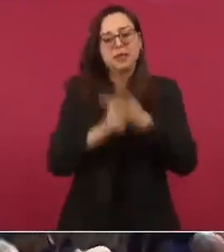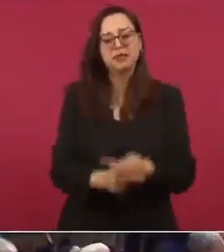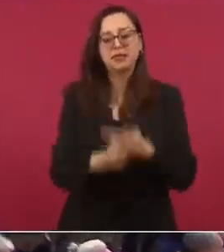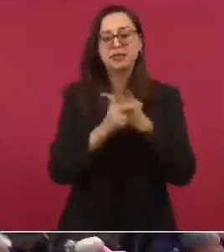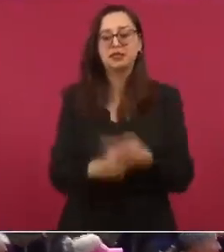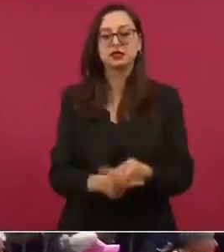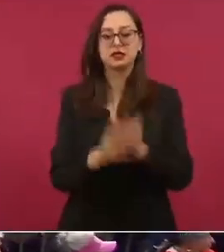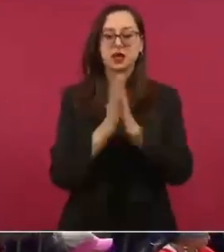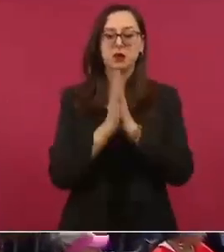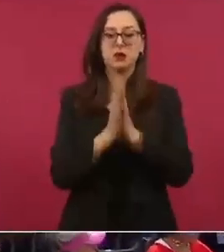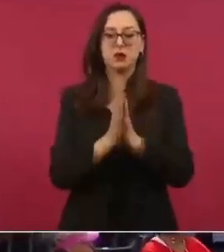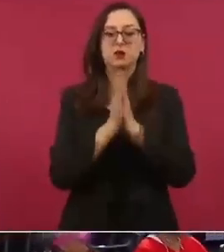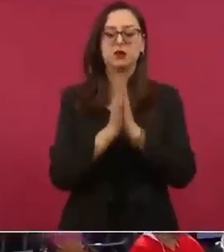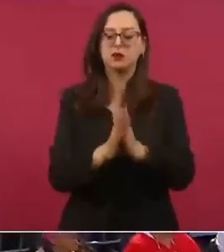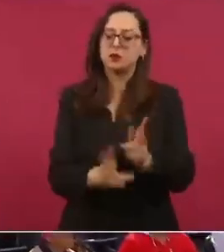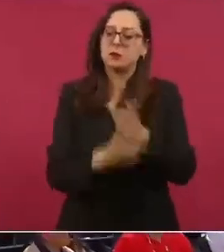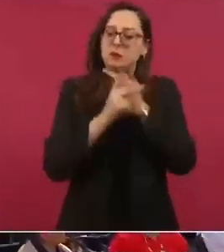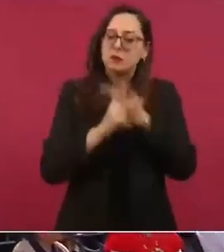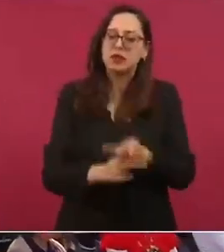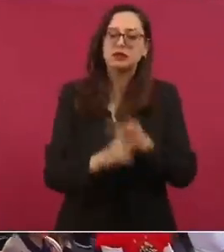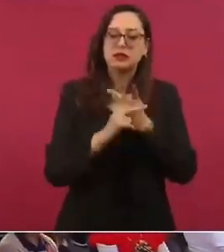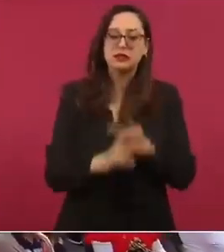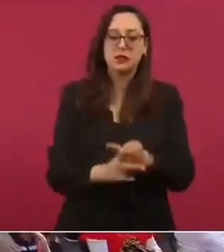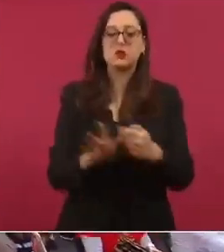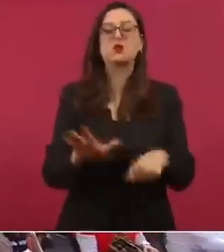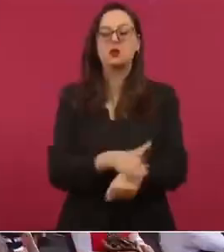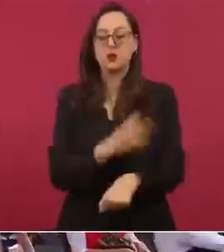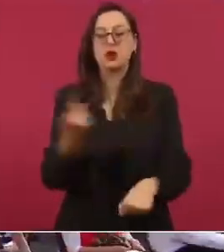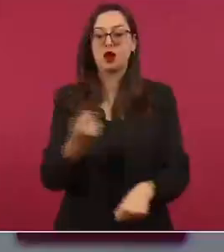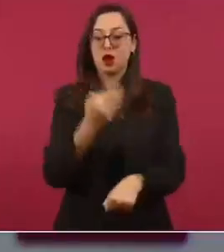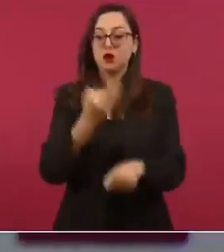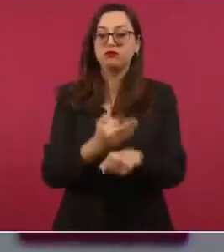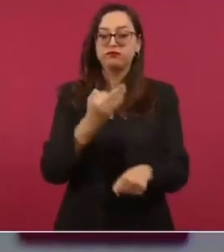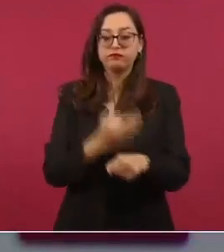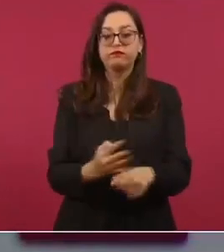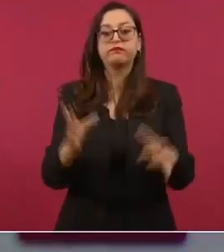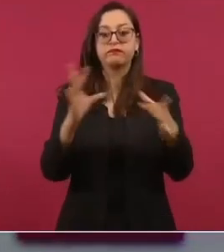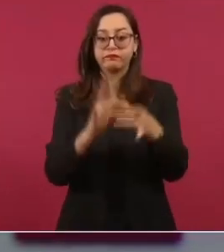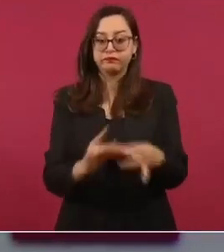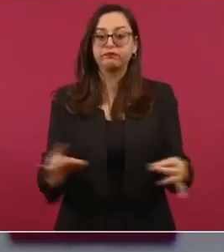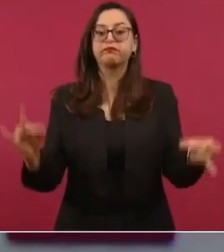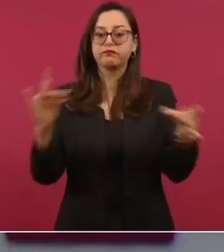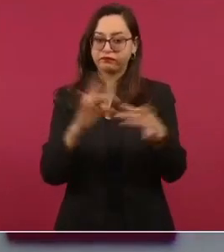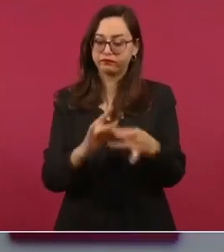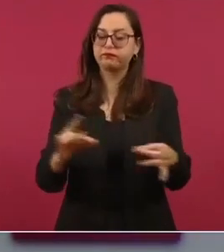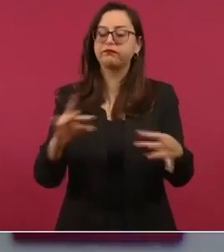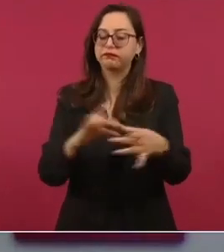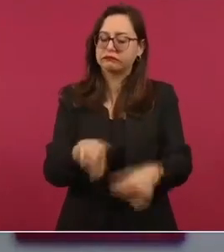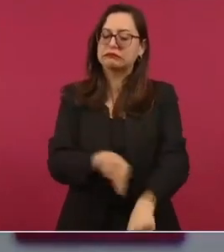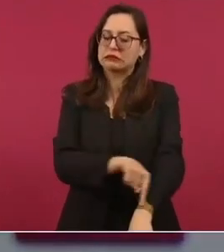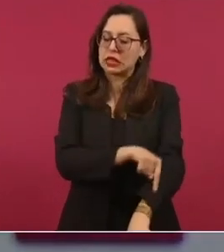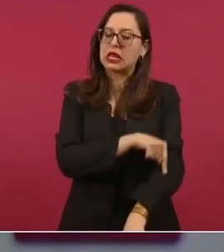porque va a llevar algunos minutos